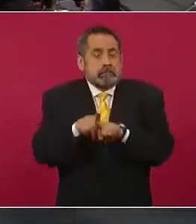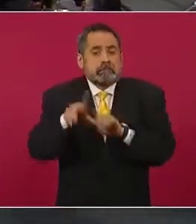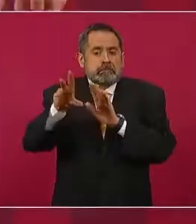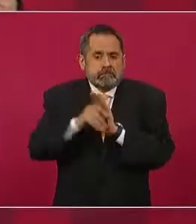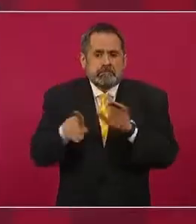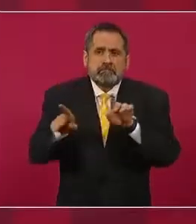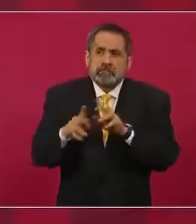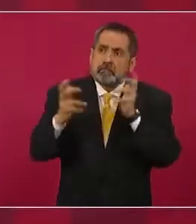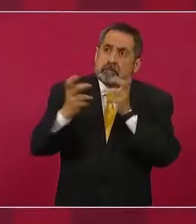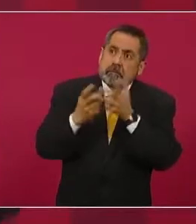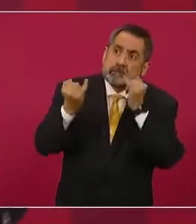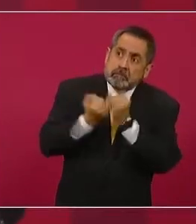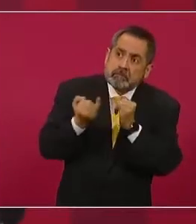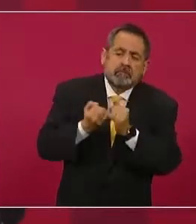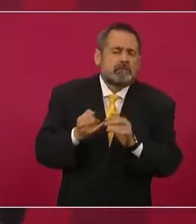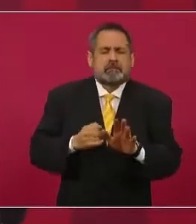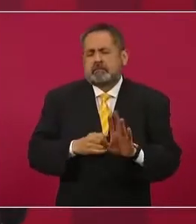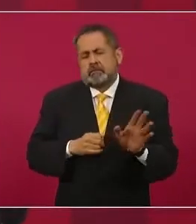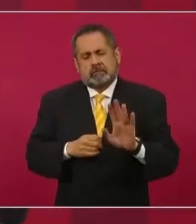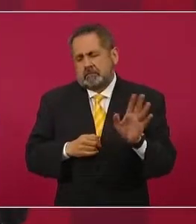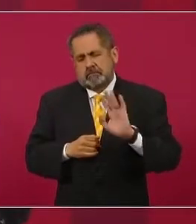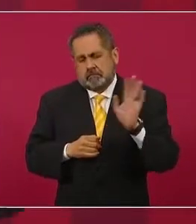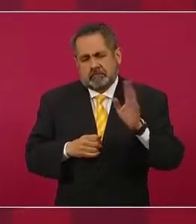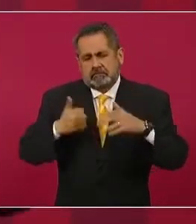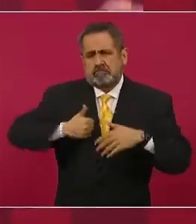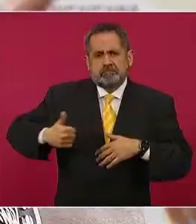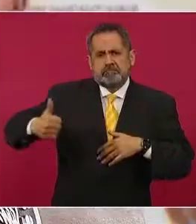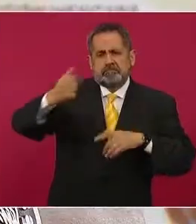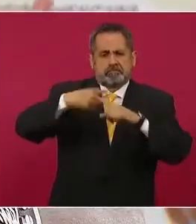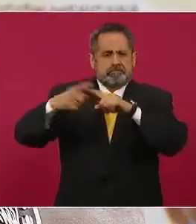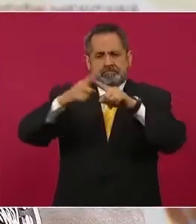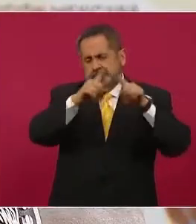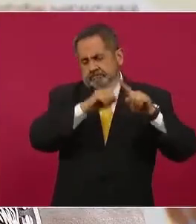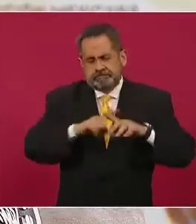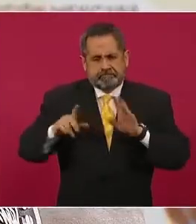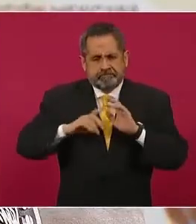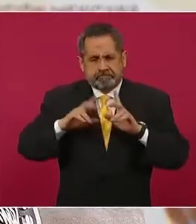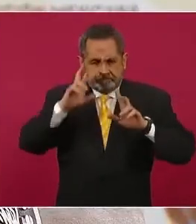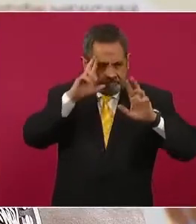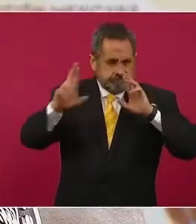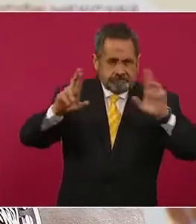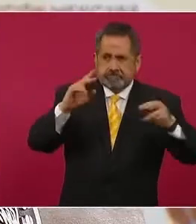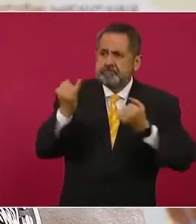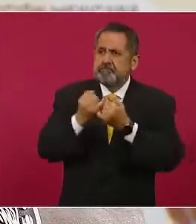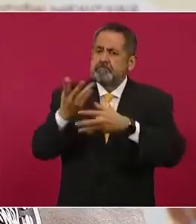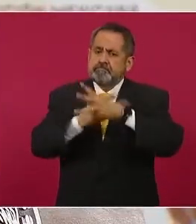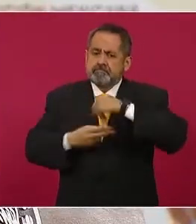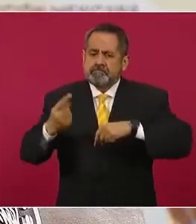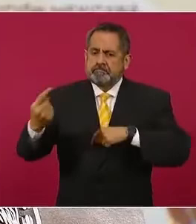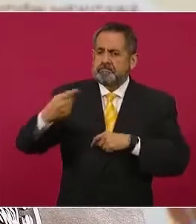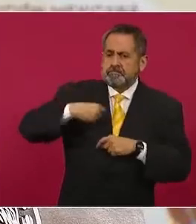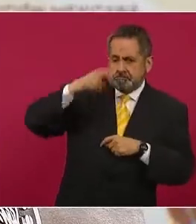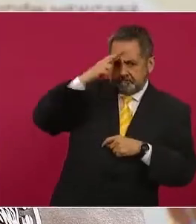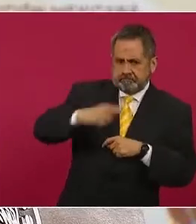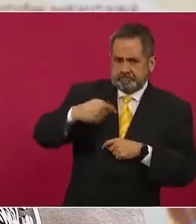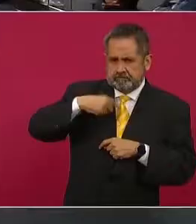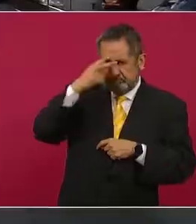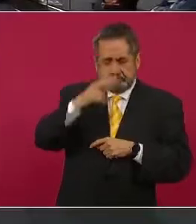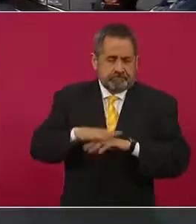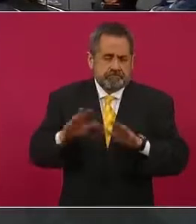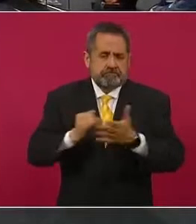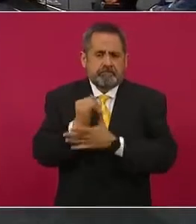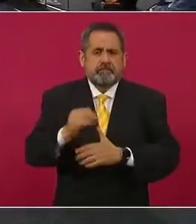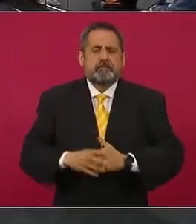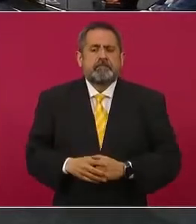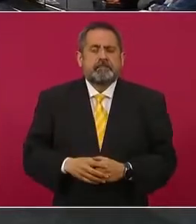compatirlos, así como los otros países en el concepto universal pues respetan las decisiones de política pública que el país toma.